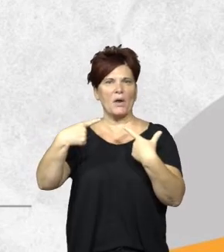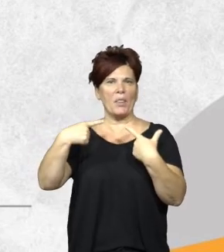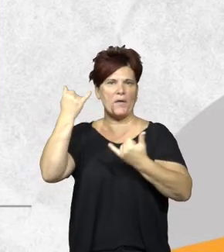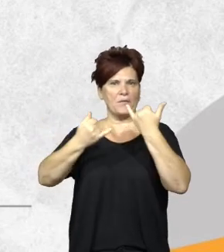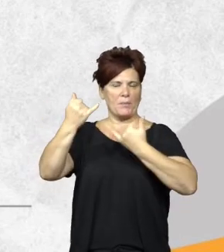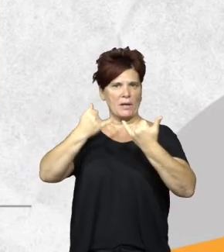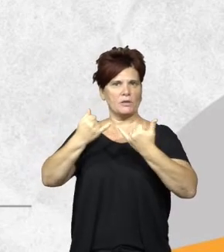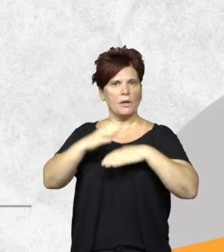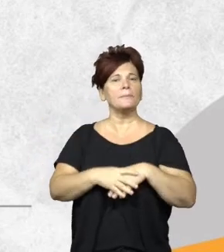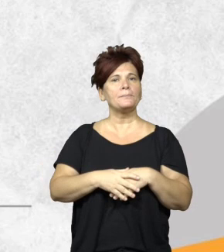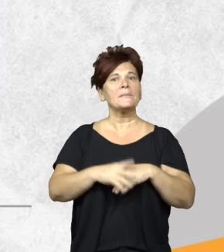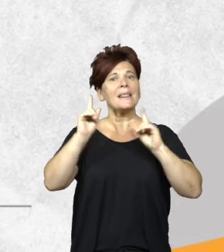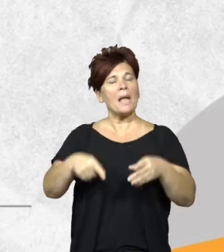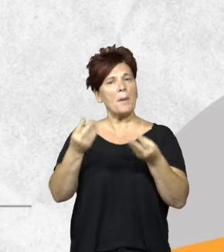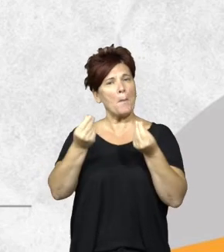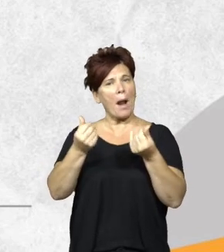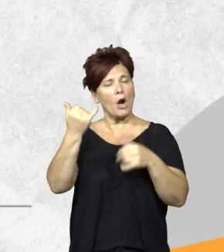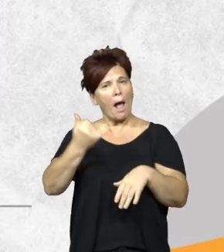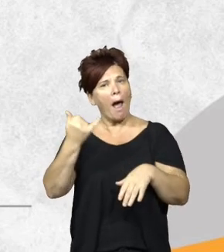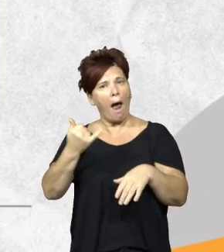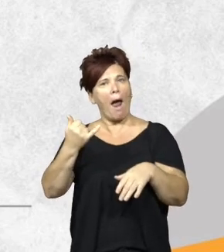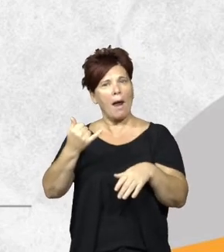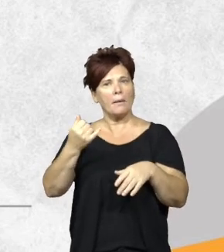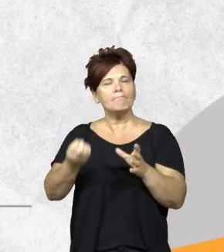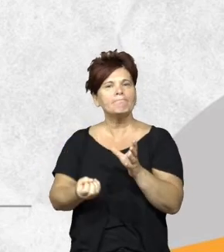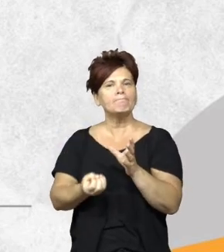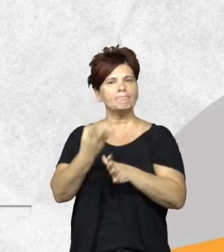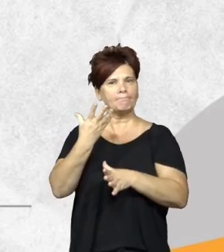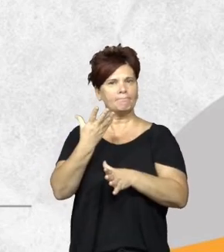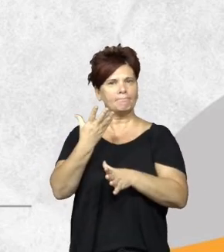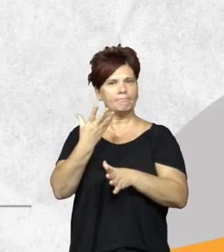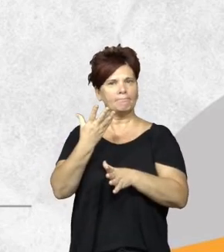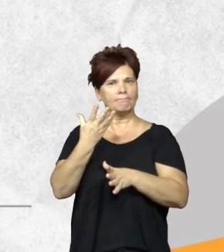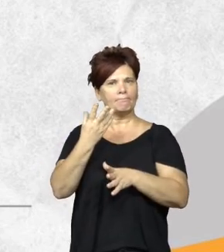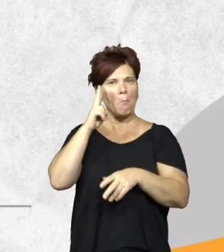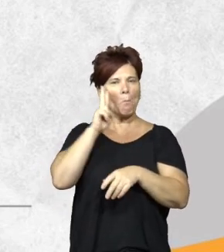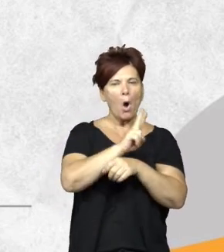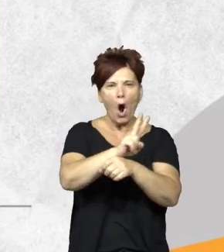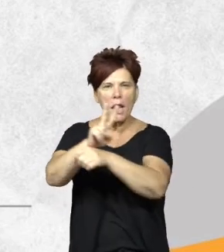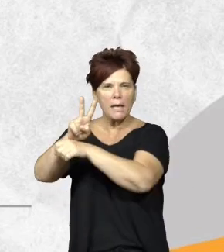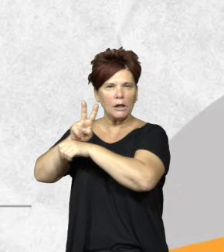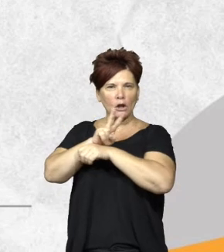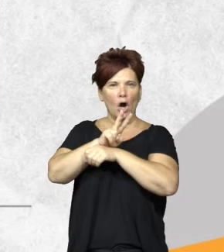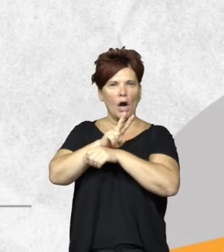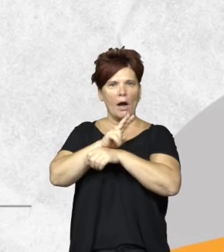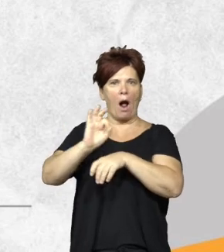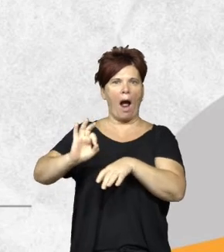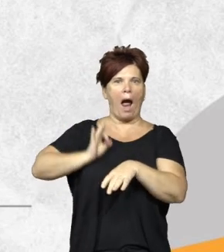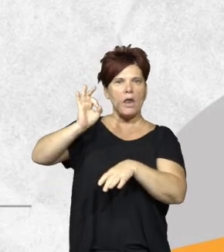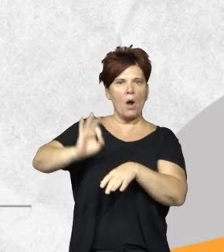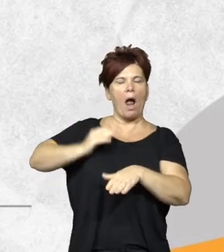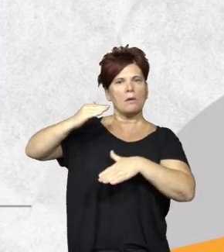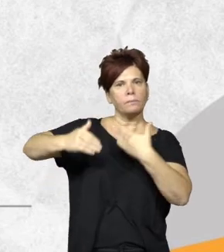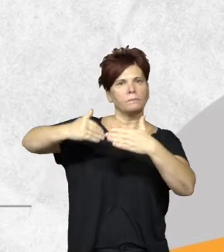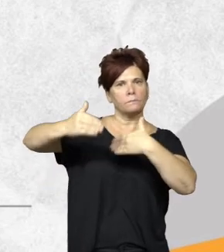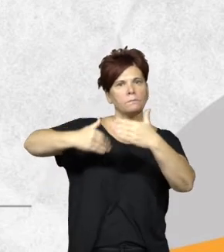datos y sirve a su vez para complementar para dar inicio al monitoreo satelital que hacemos anualmente y que